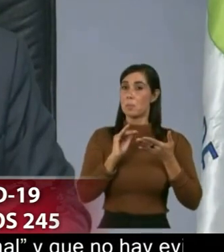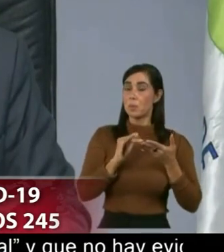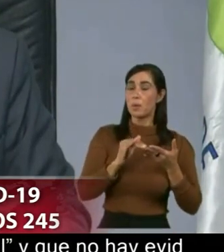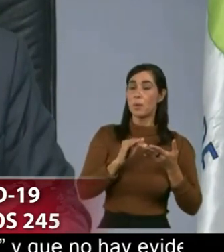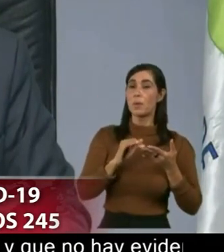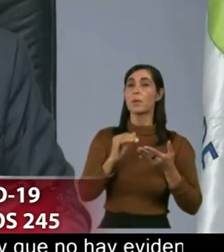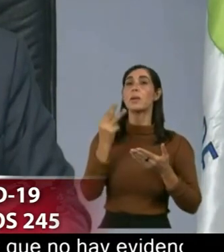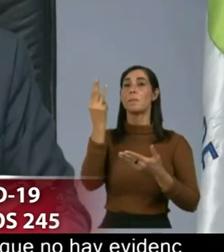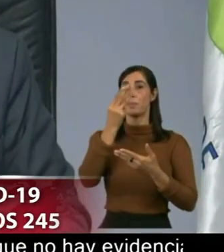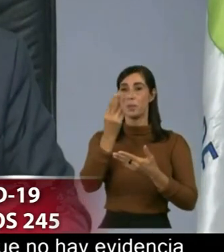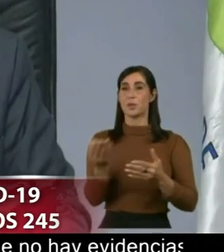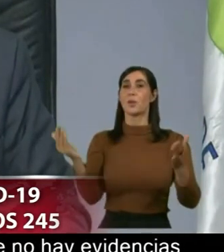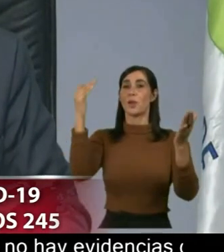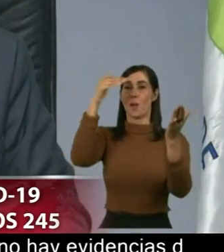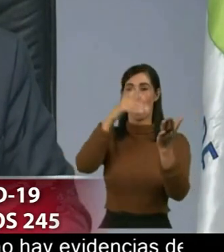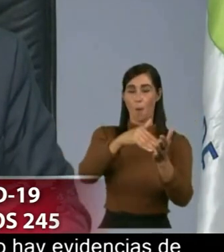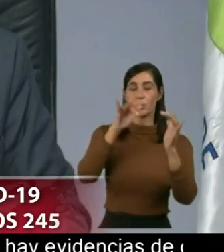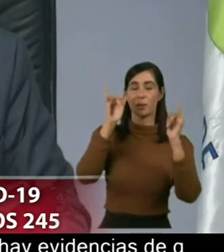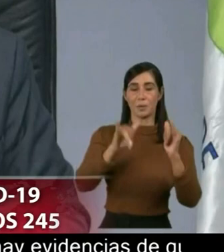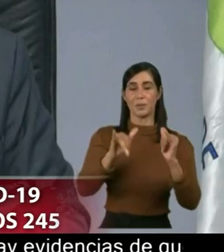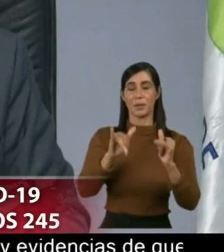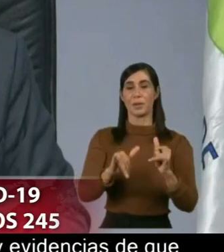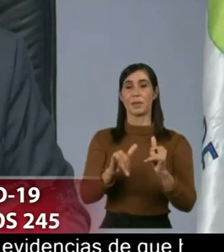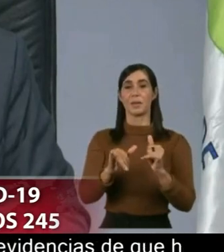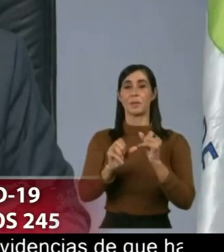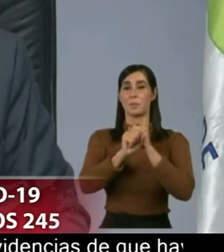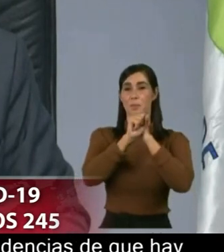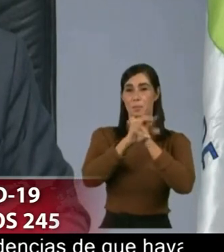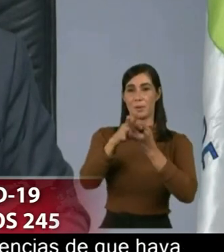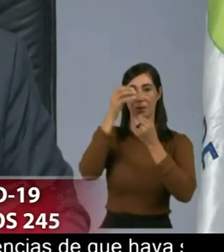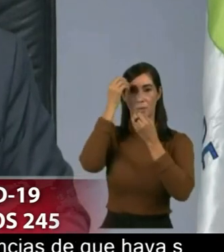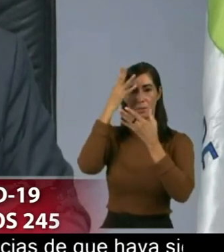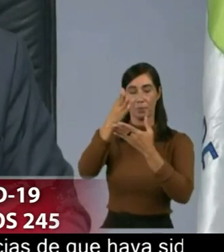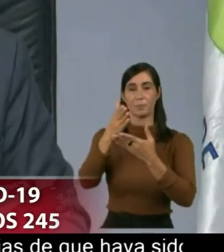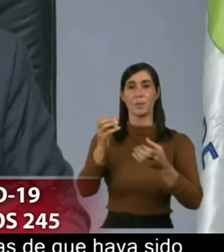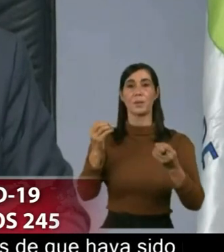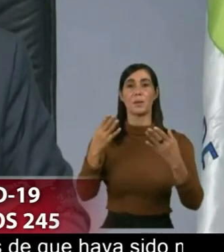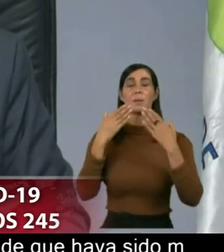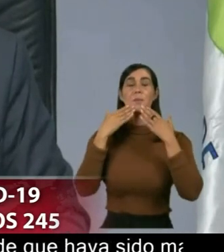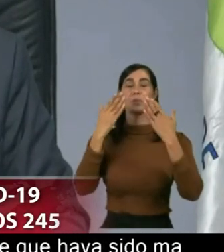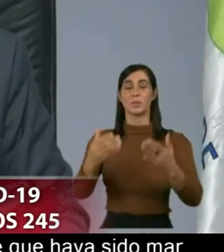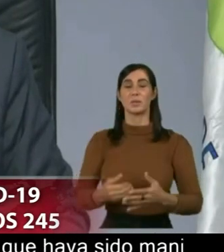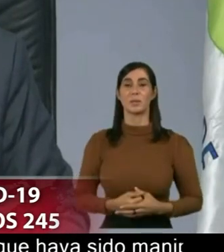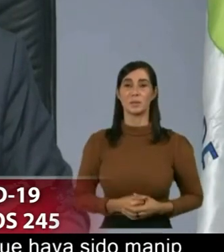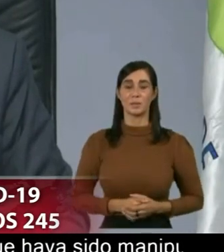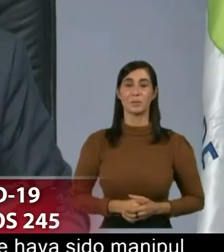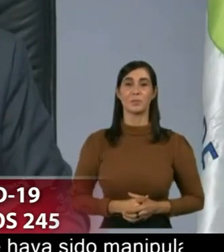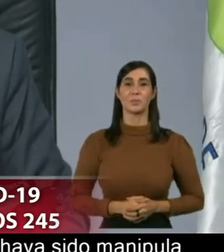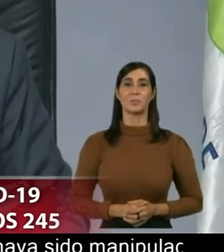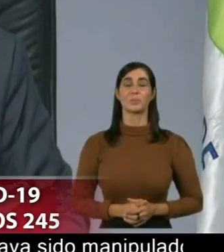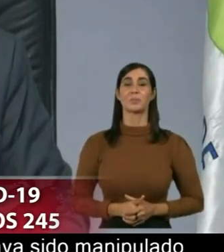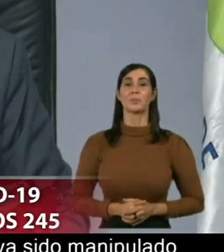pasado mañana volveremos a juntarnos para hablar del COVID-19 nueva vez muchísimas gracias gracias